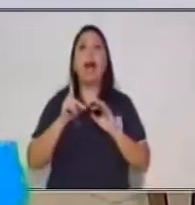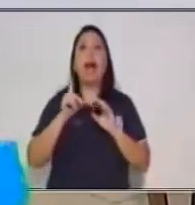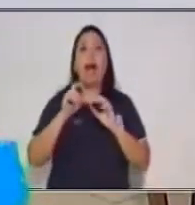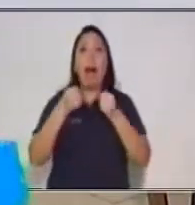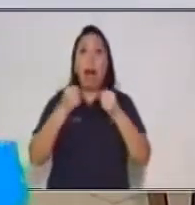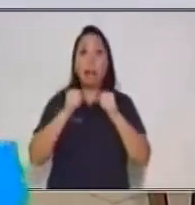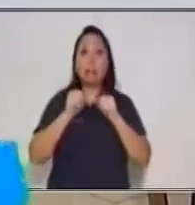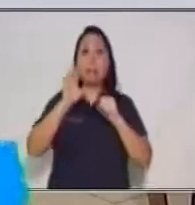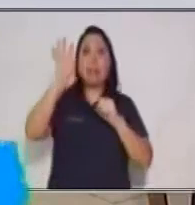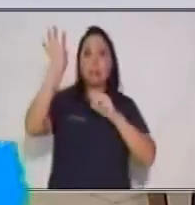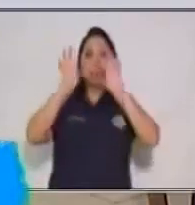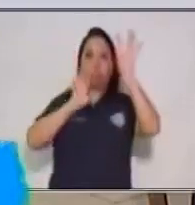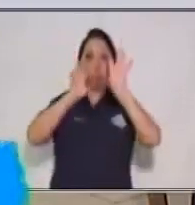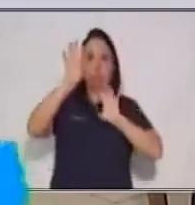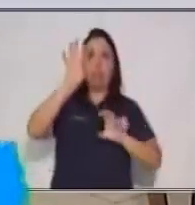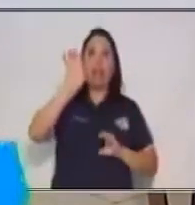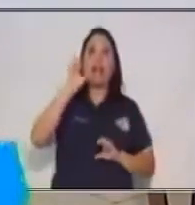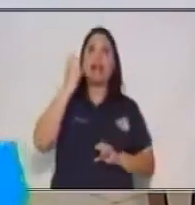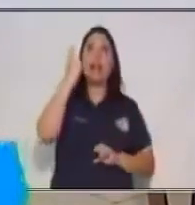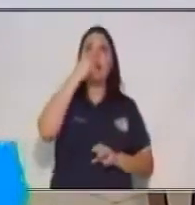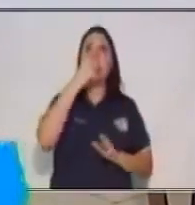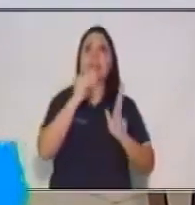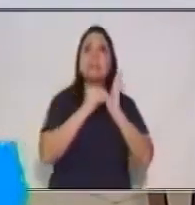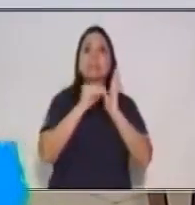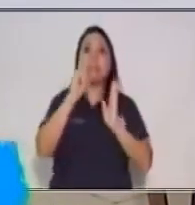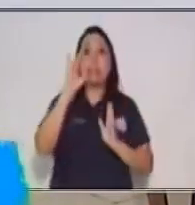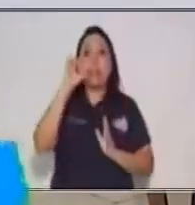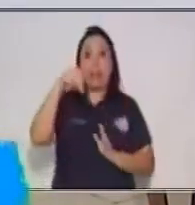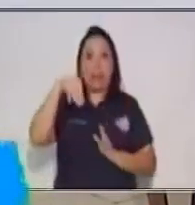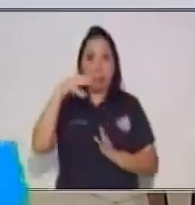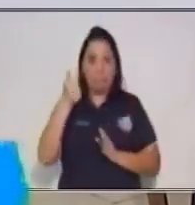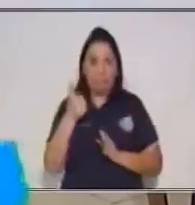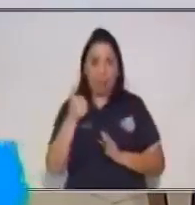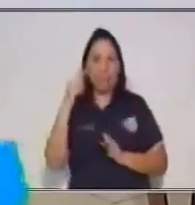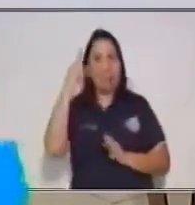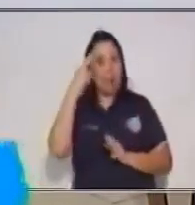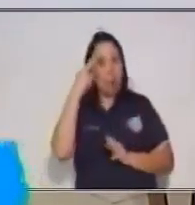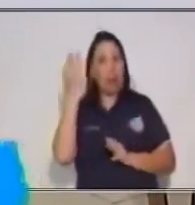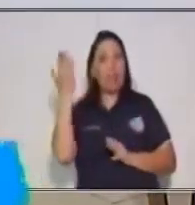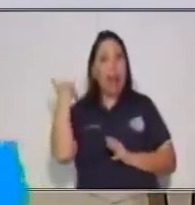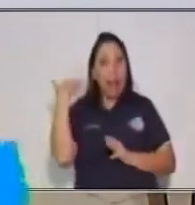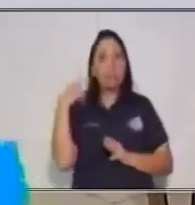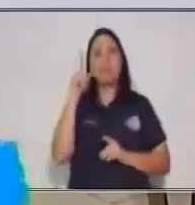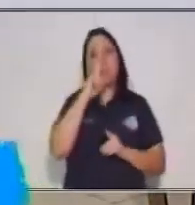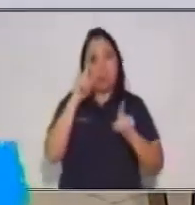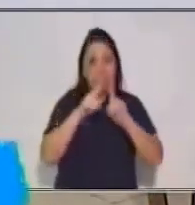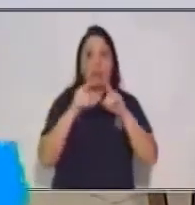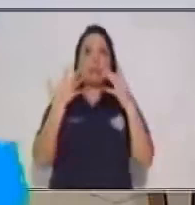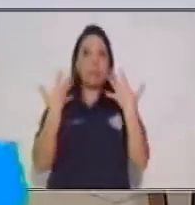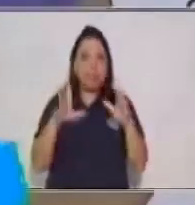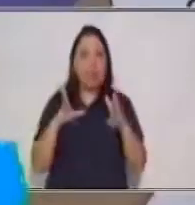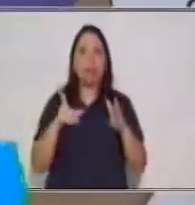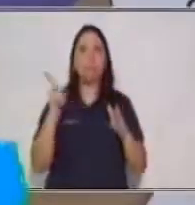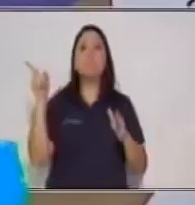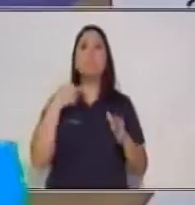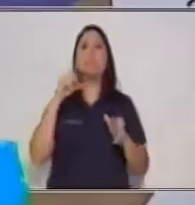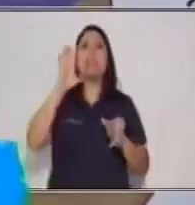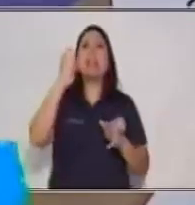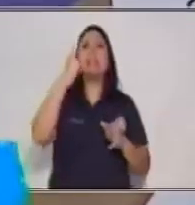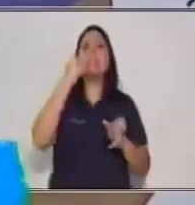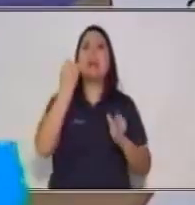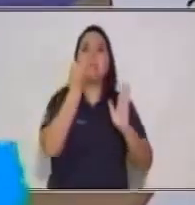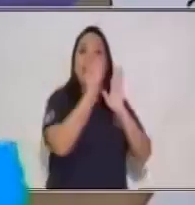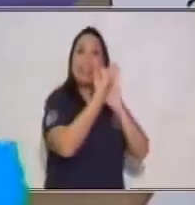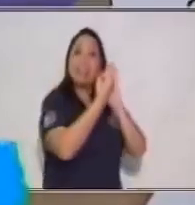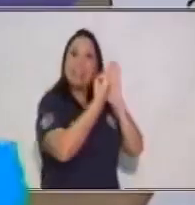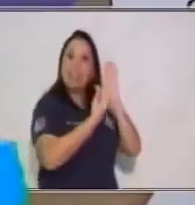¿Te recuerdas que trabajamos el resumen haciendo un esquema? Es poner en forma gráfica lo que nosotros o